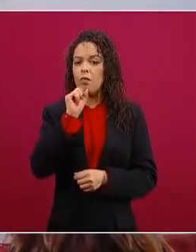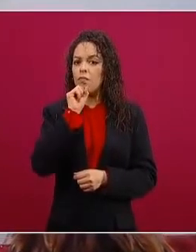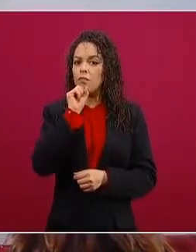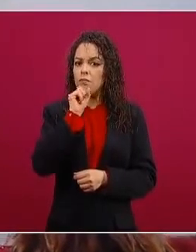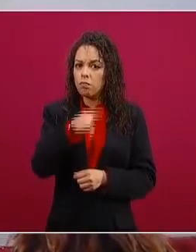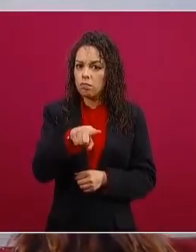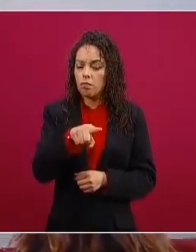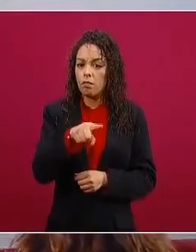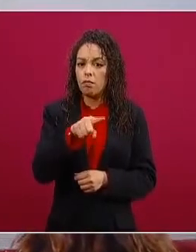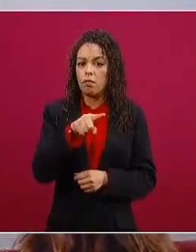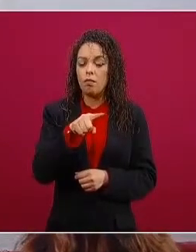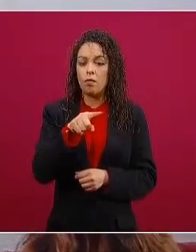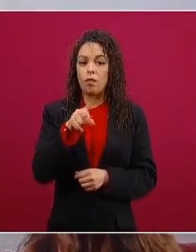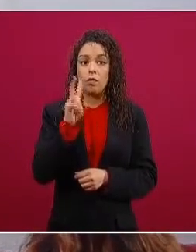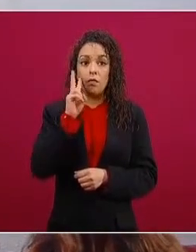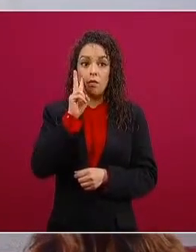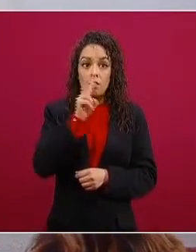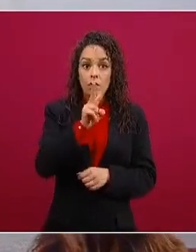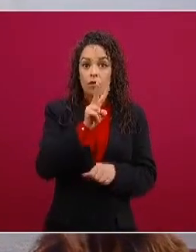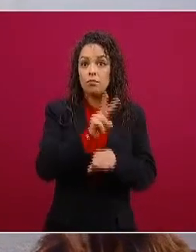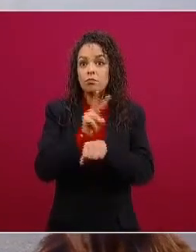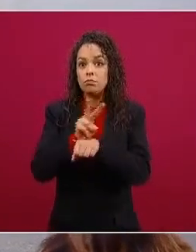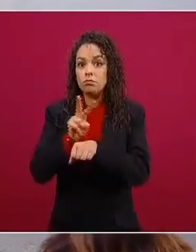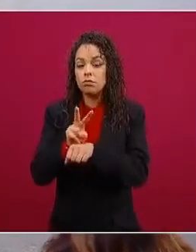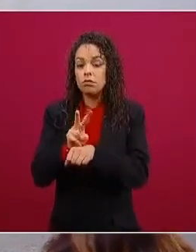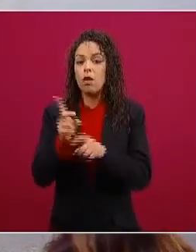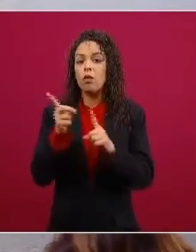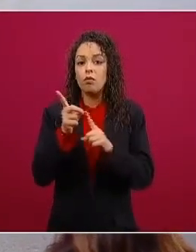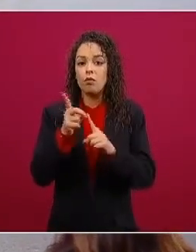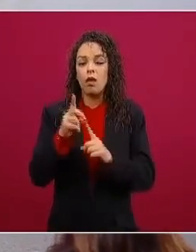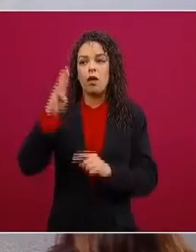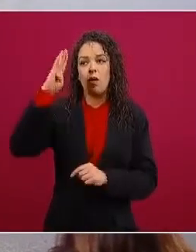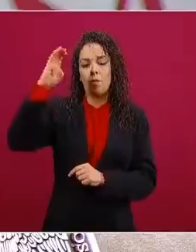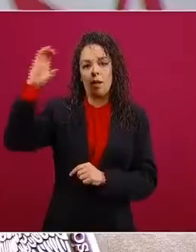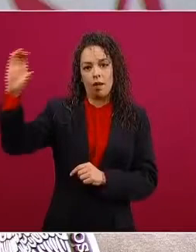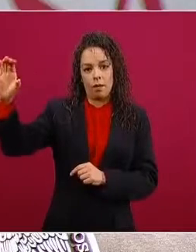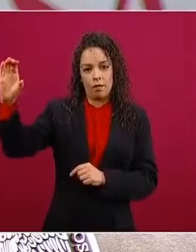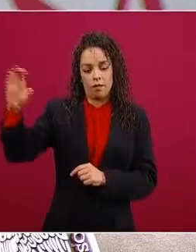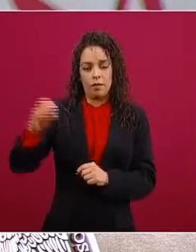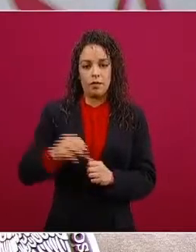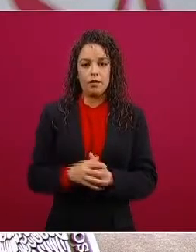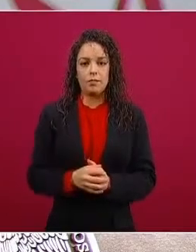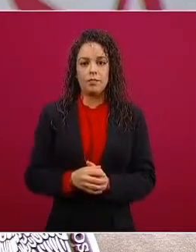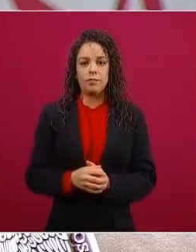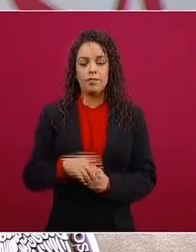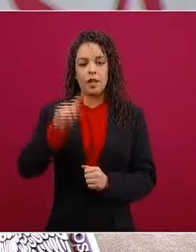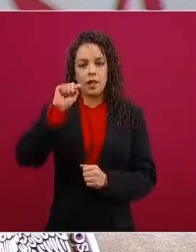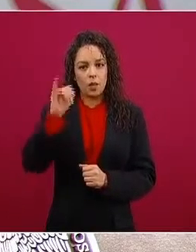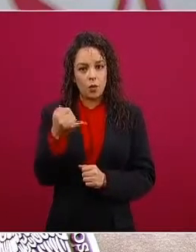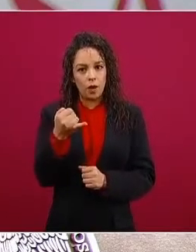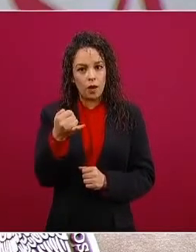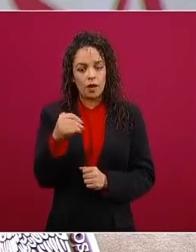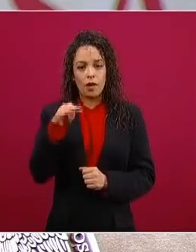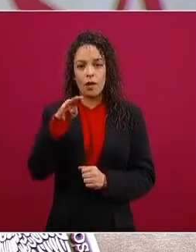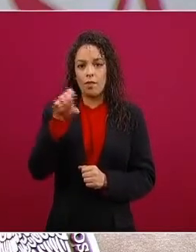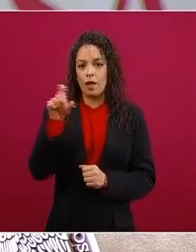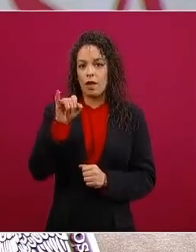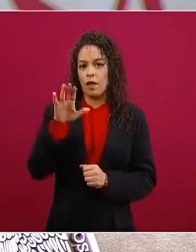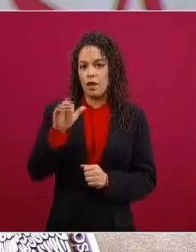atentos a Baja California a Tijuana Mexicali